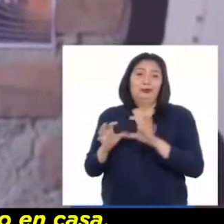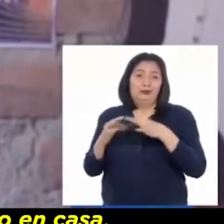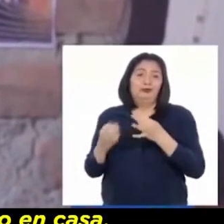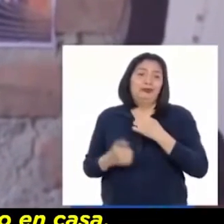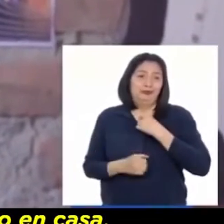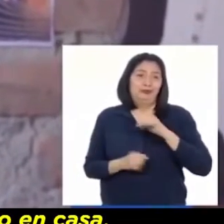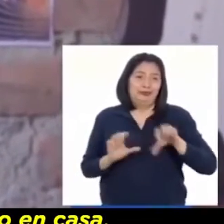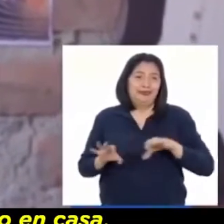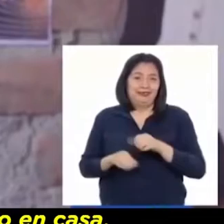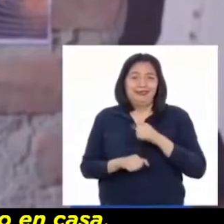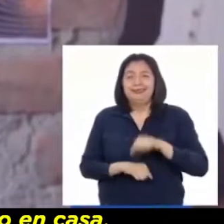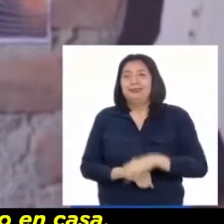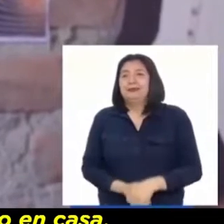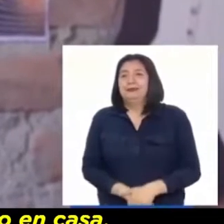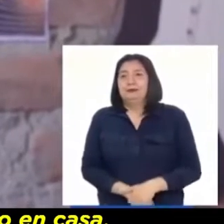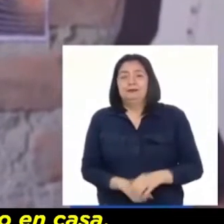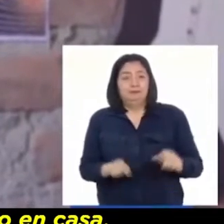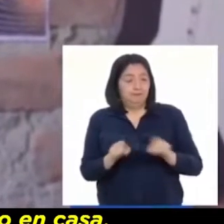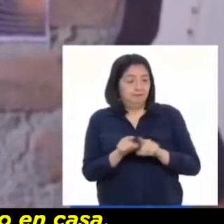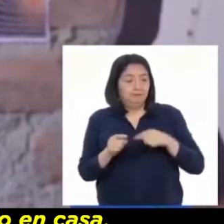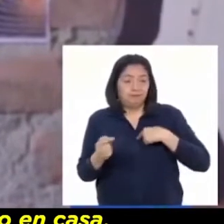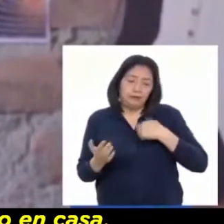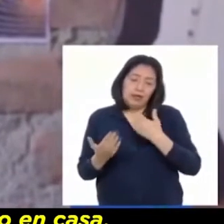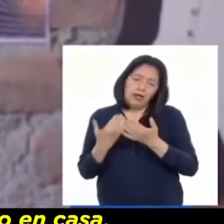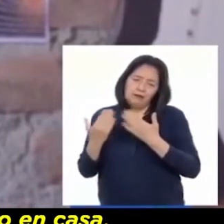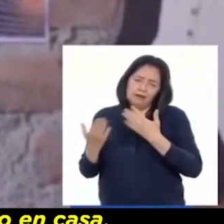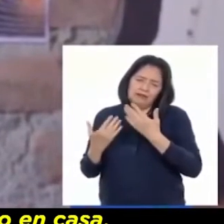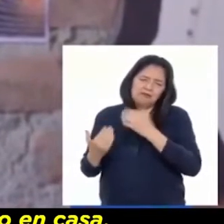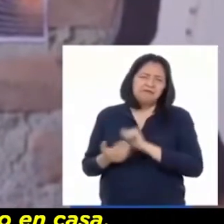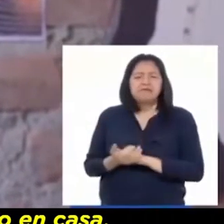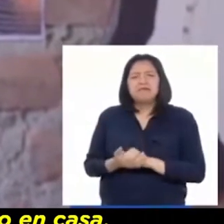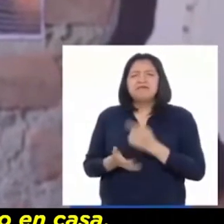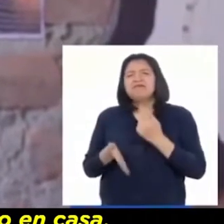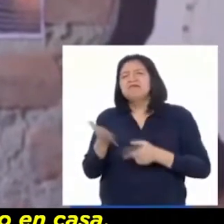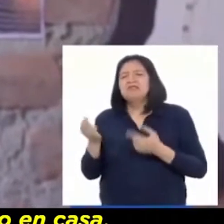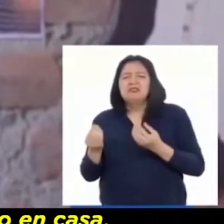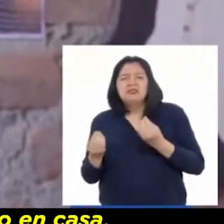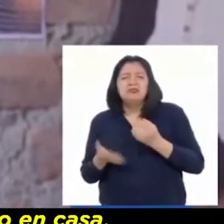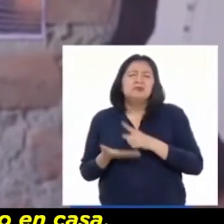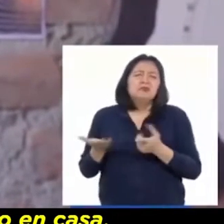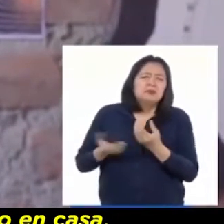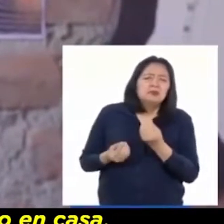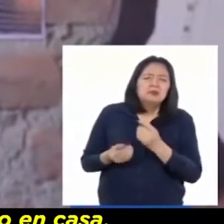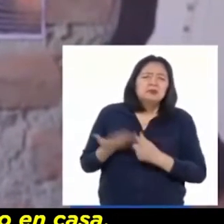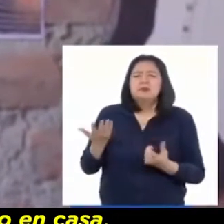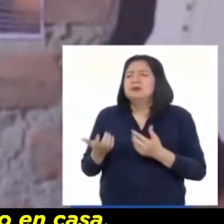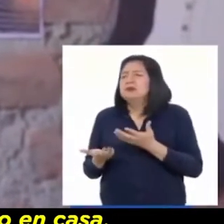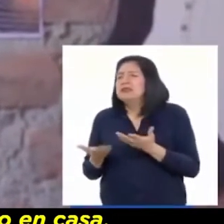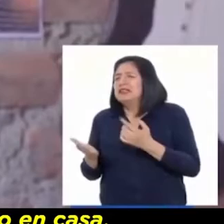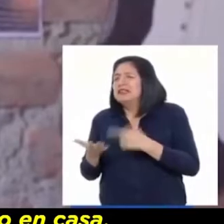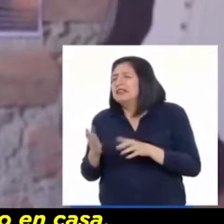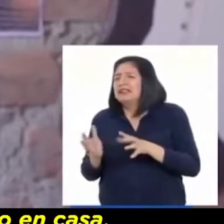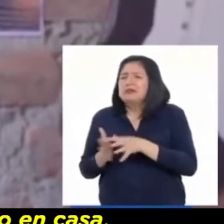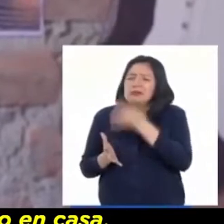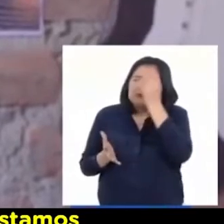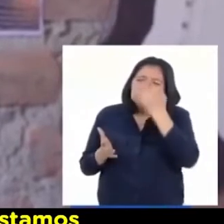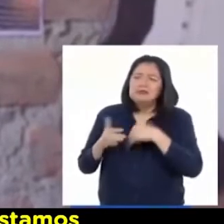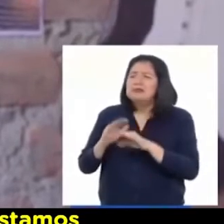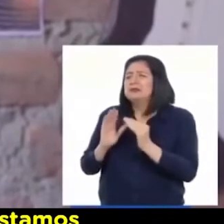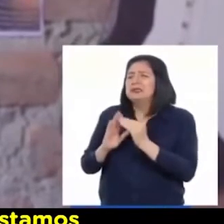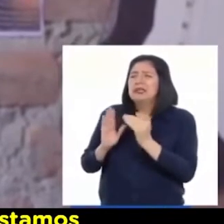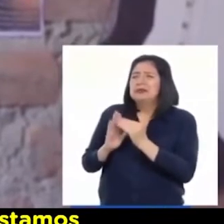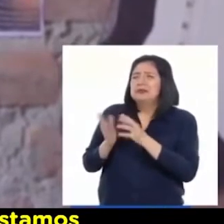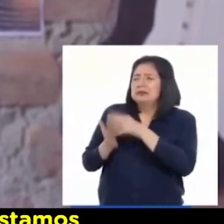y así conversar de cómo nos ha ido en Aprendo en Casa,